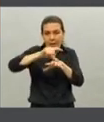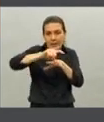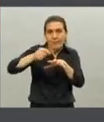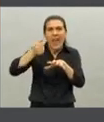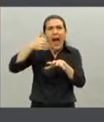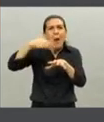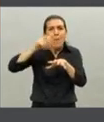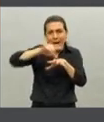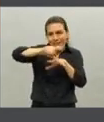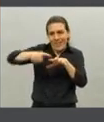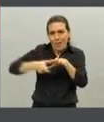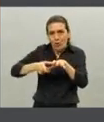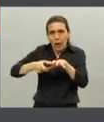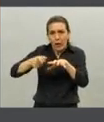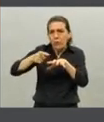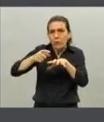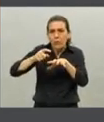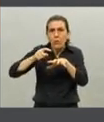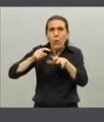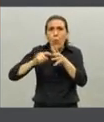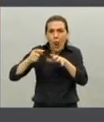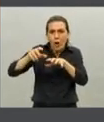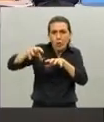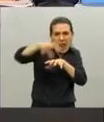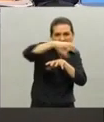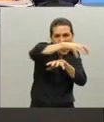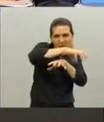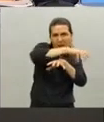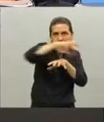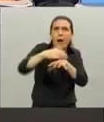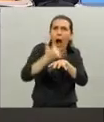y el resto de Buenos Aires está controlada.